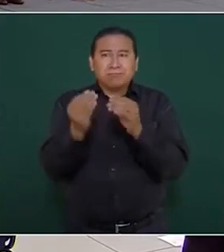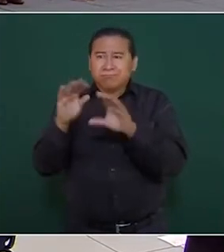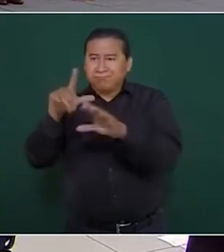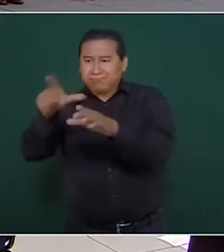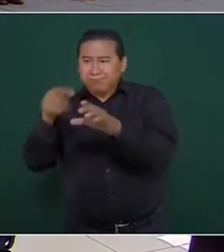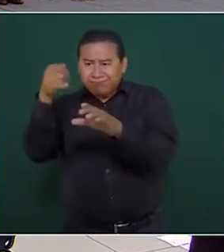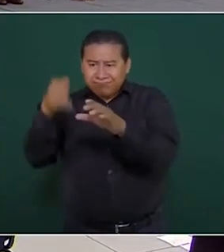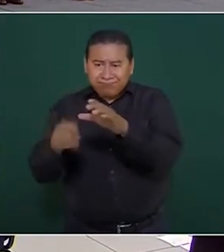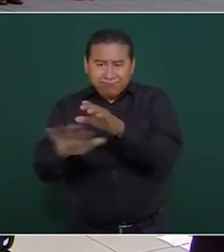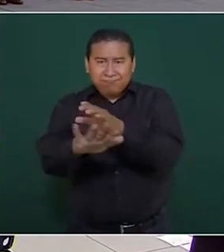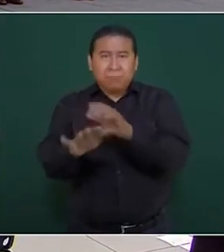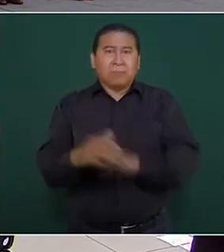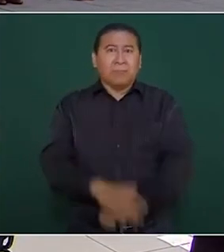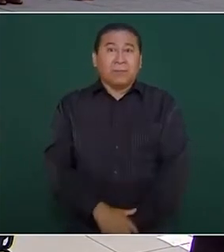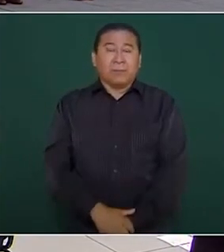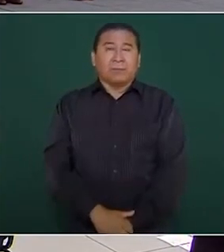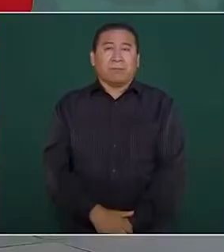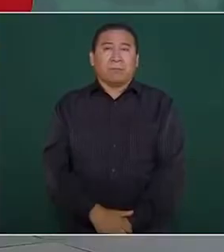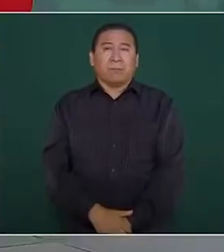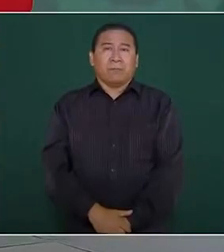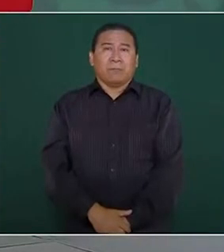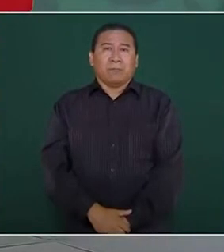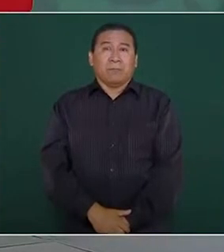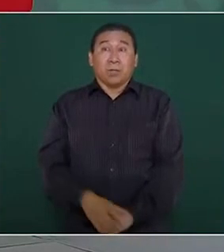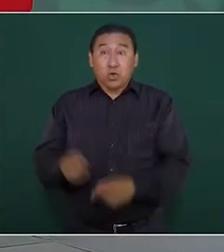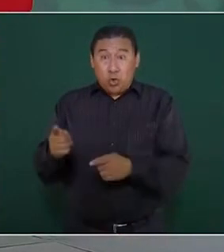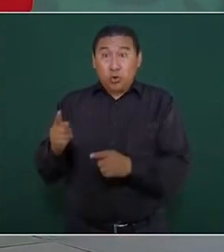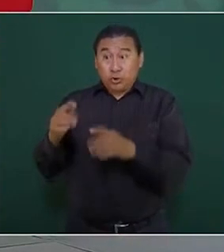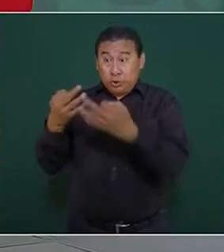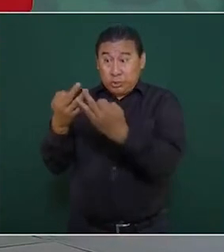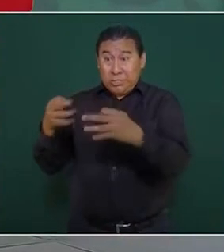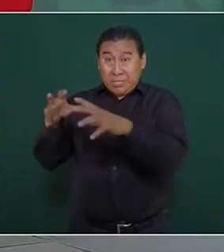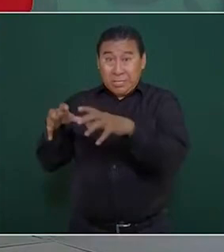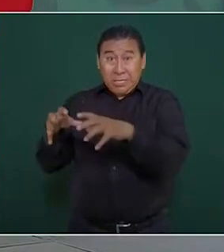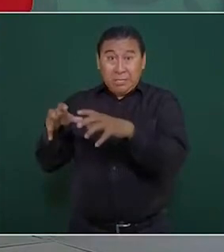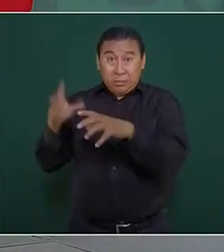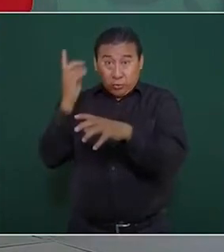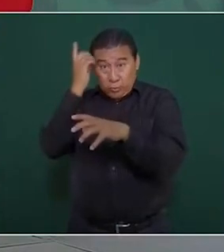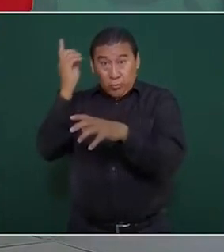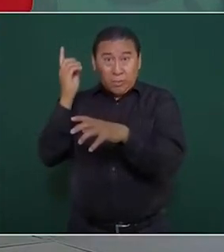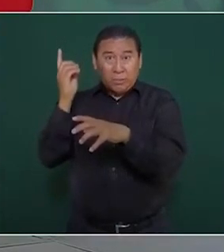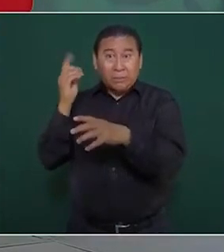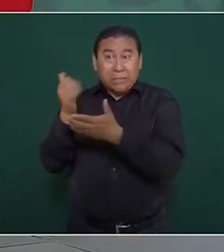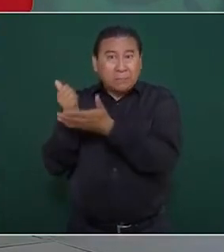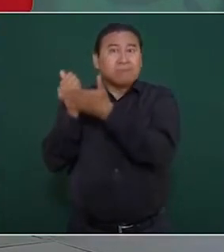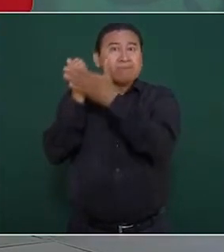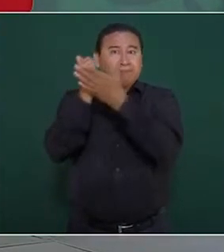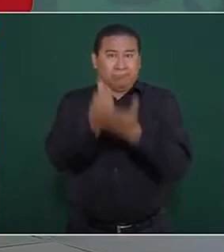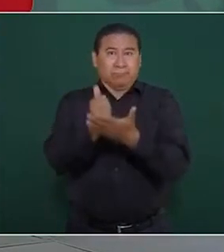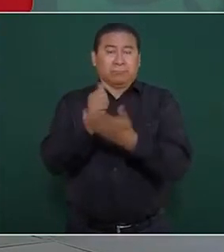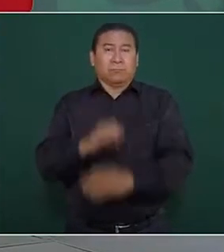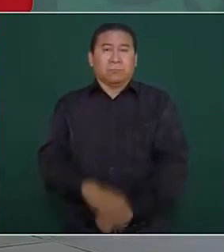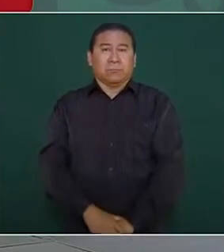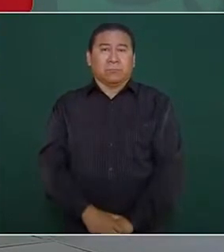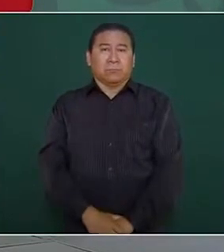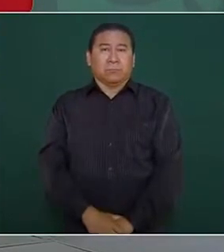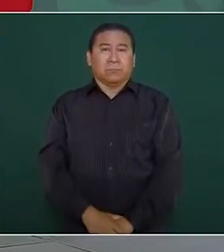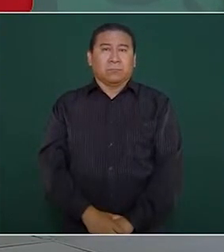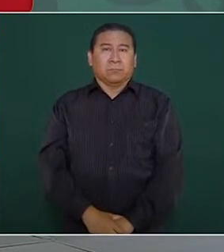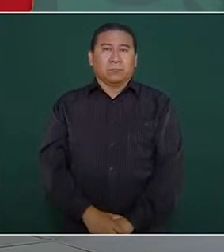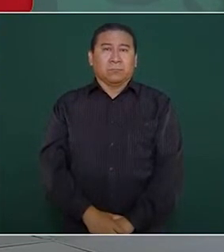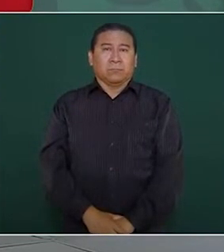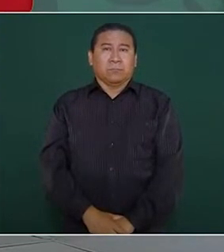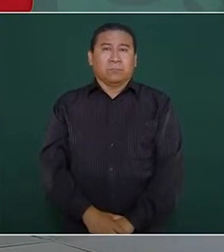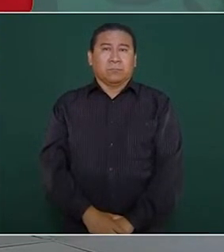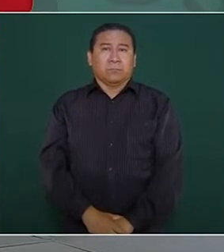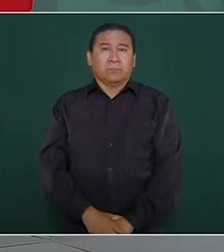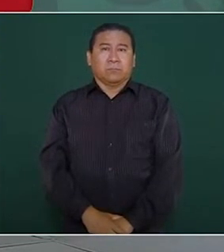aquí los ejidatarios han ayudado para que